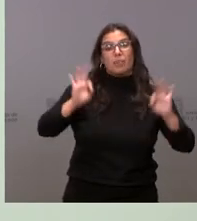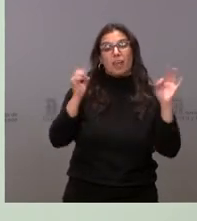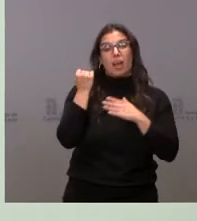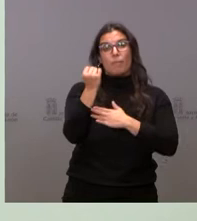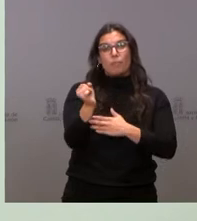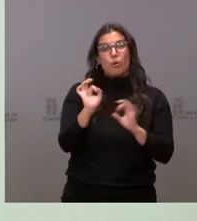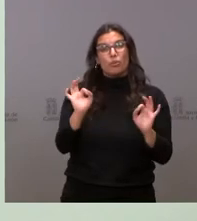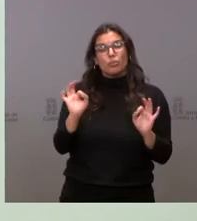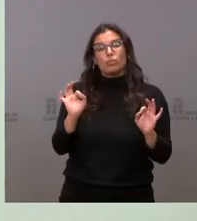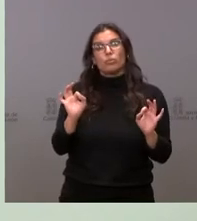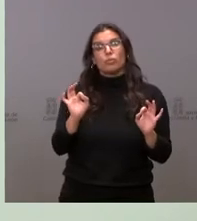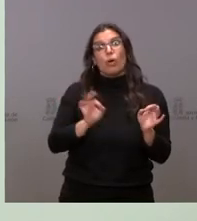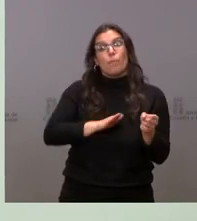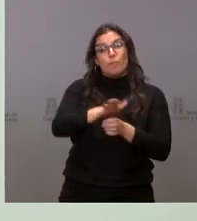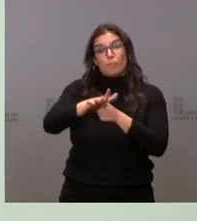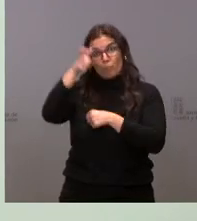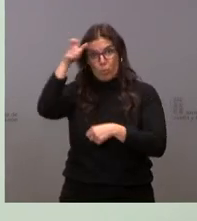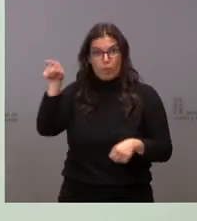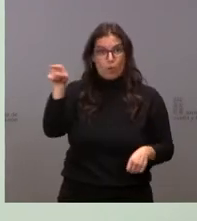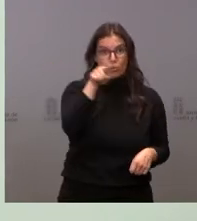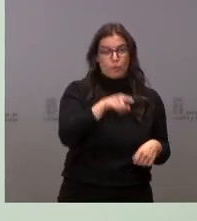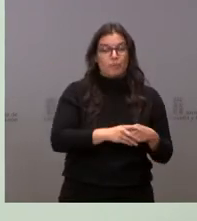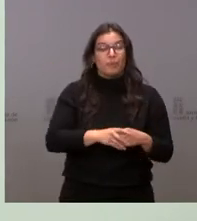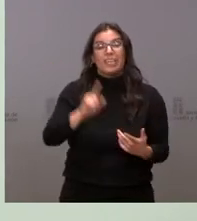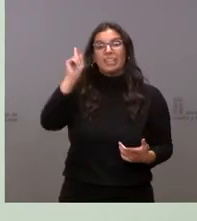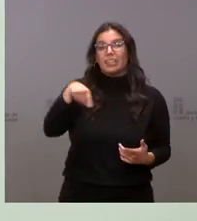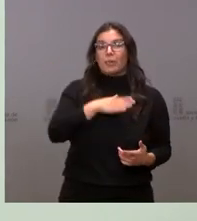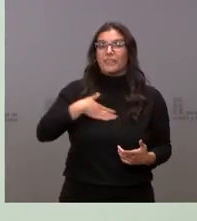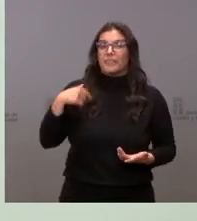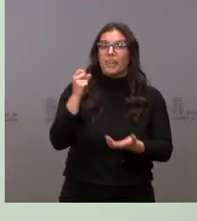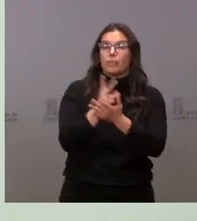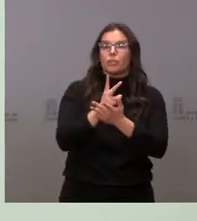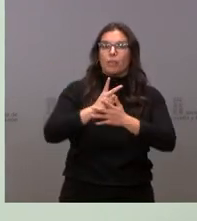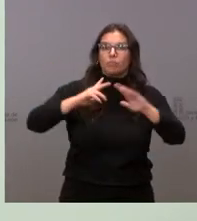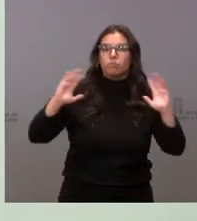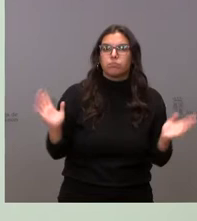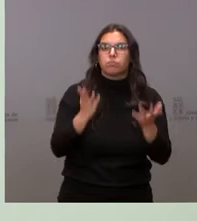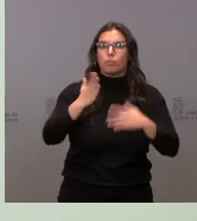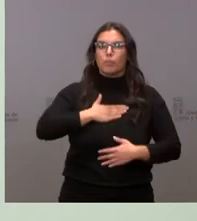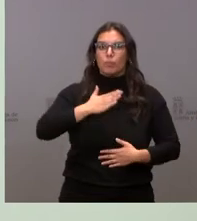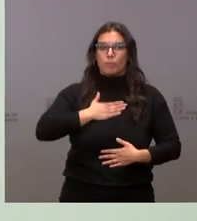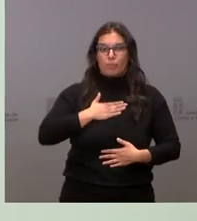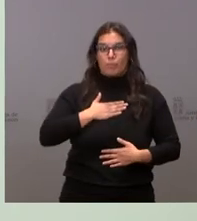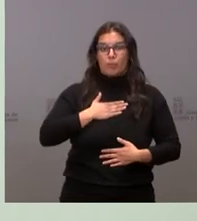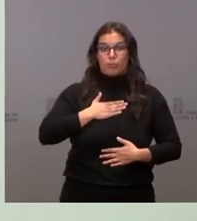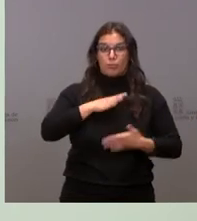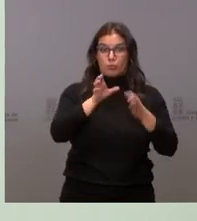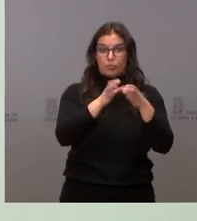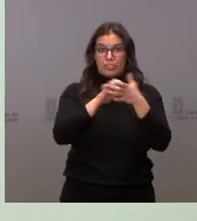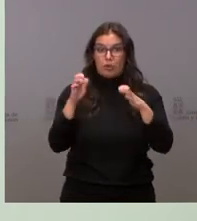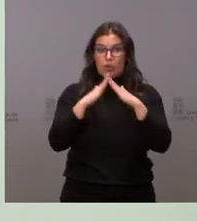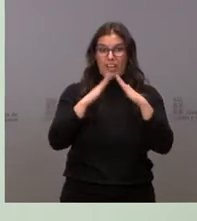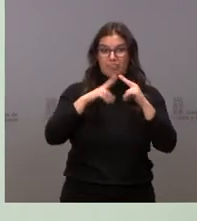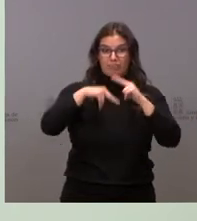en el mundo rural. También queremos apostar por las promociones propias de la Junta de Castilla y León e